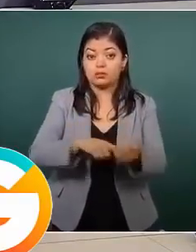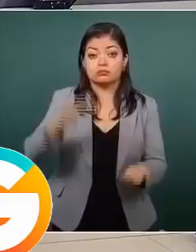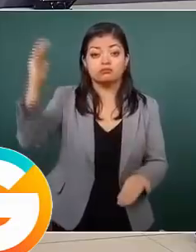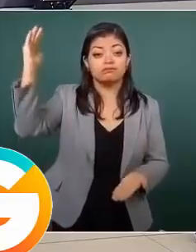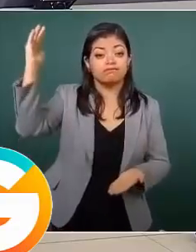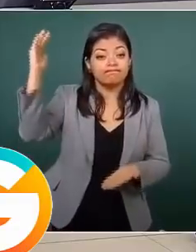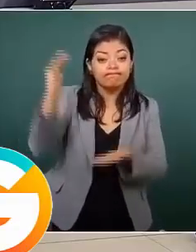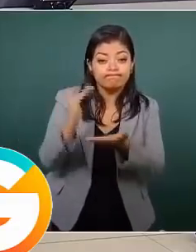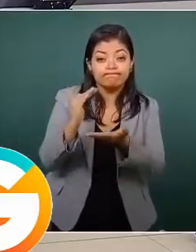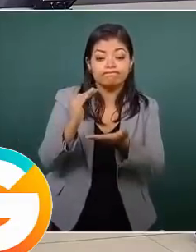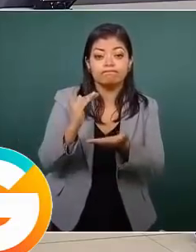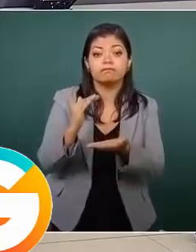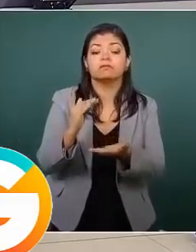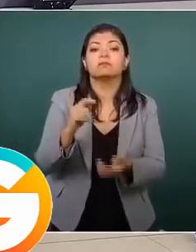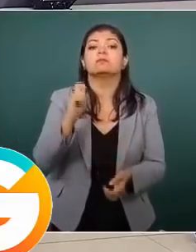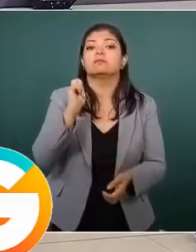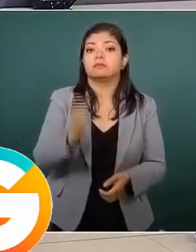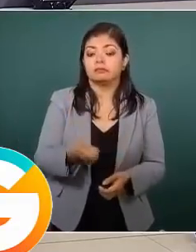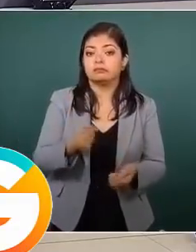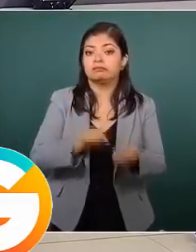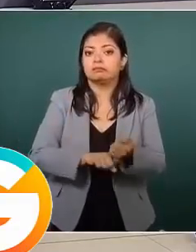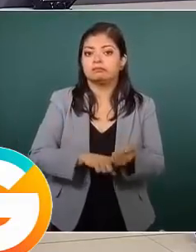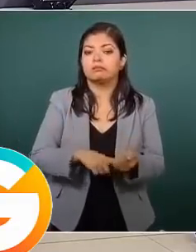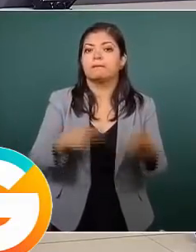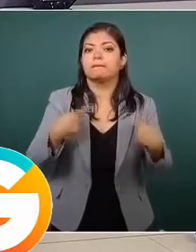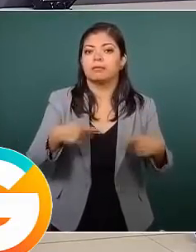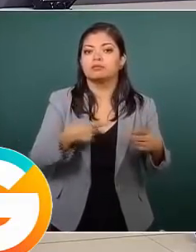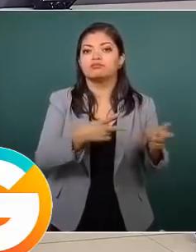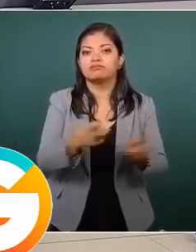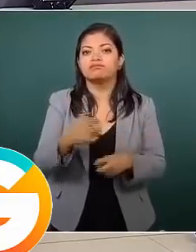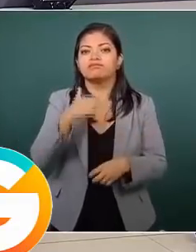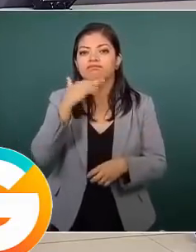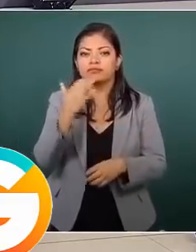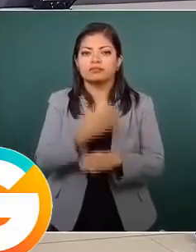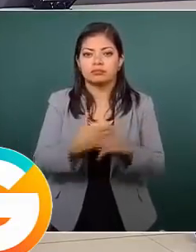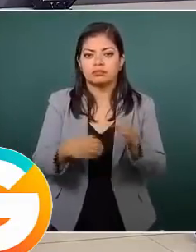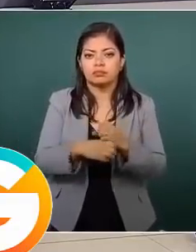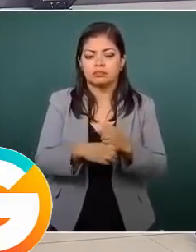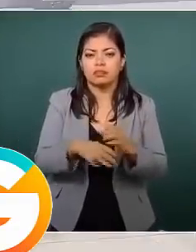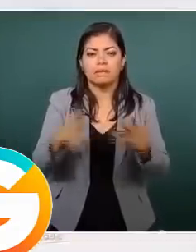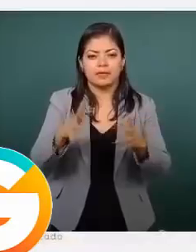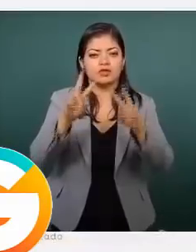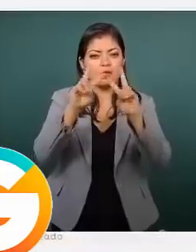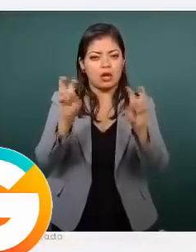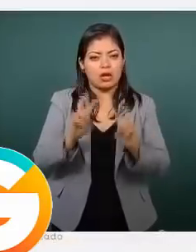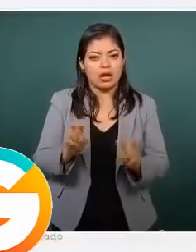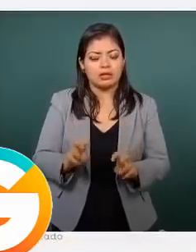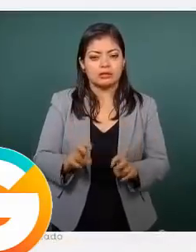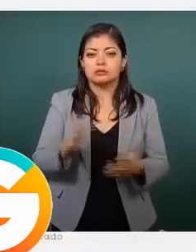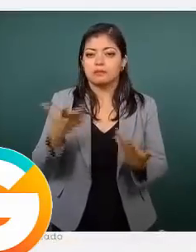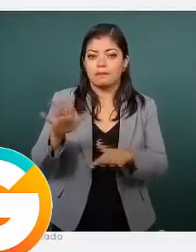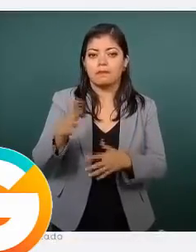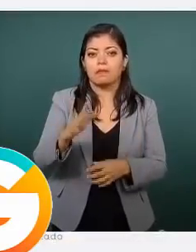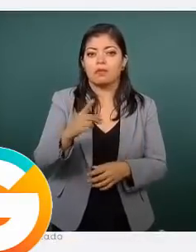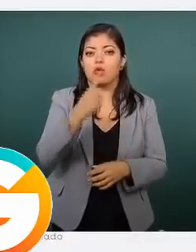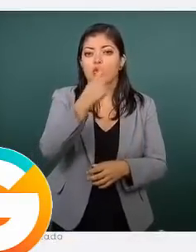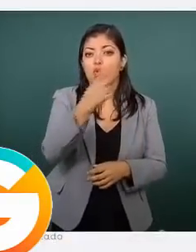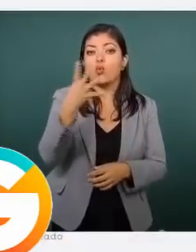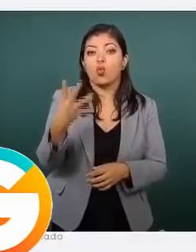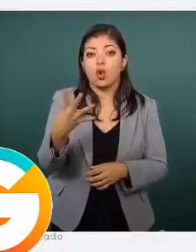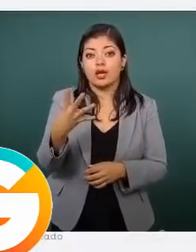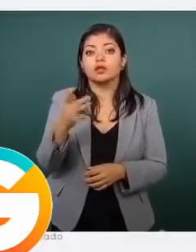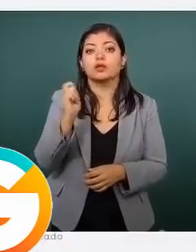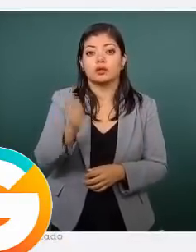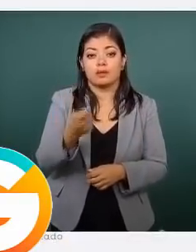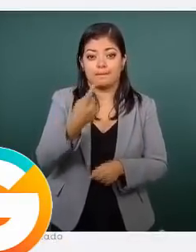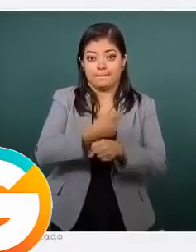de manera significativa la incidencia delictiva. En el análisis general, con una reducción de una cuarta parte respecto